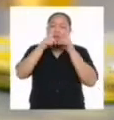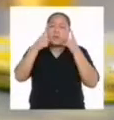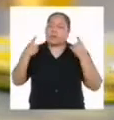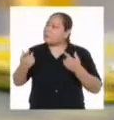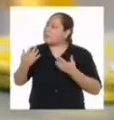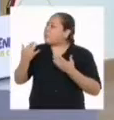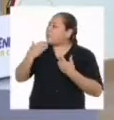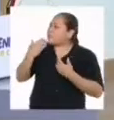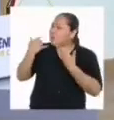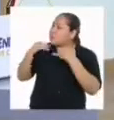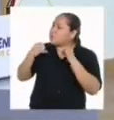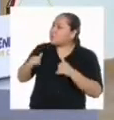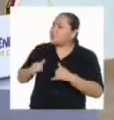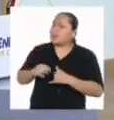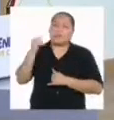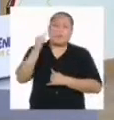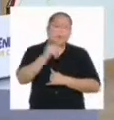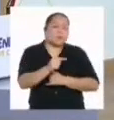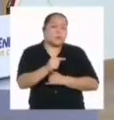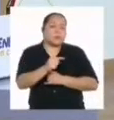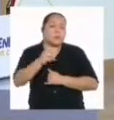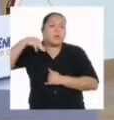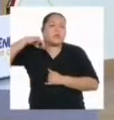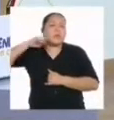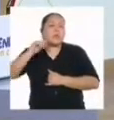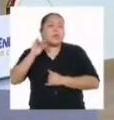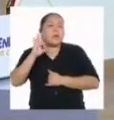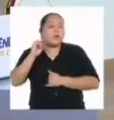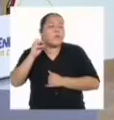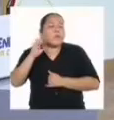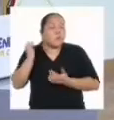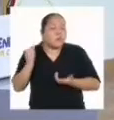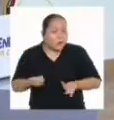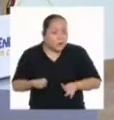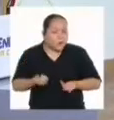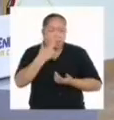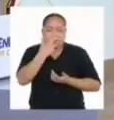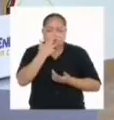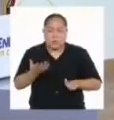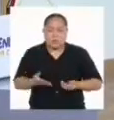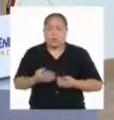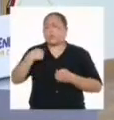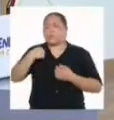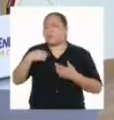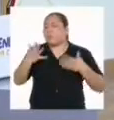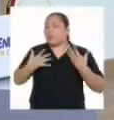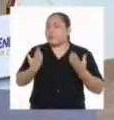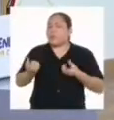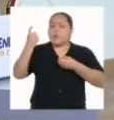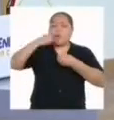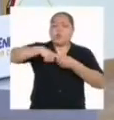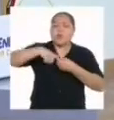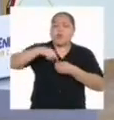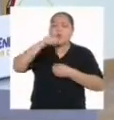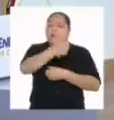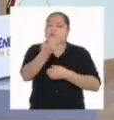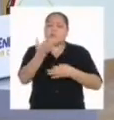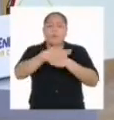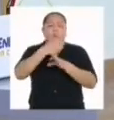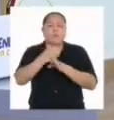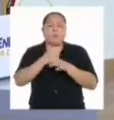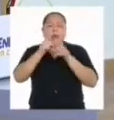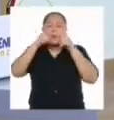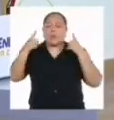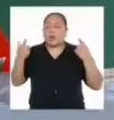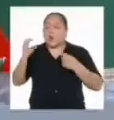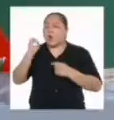con quién? Es una metáfora tocino Quiero decir que podría incorporar otras figuras literarias